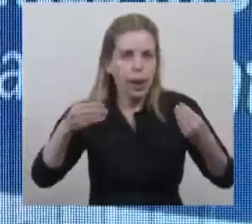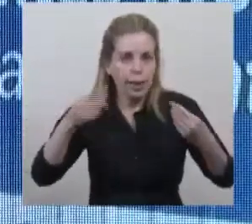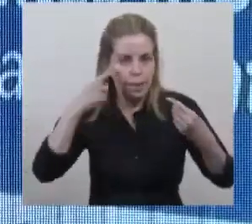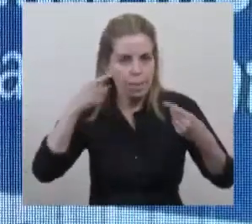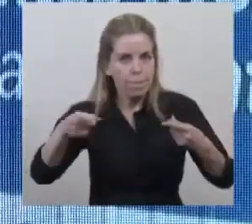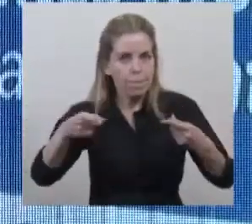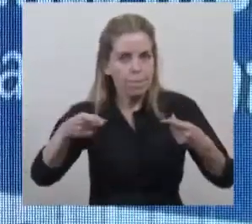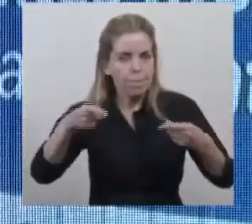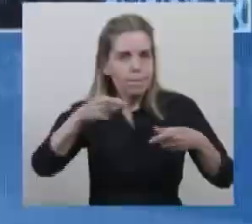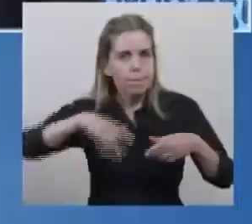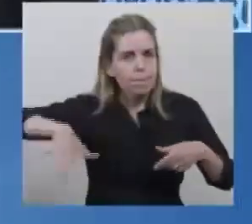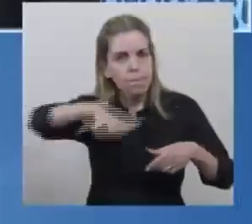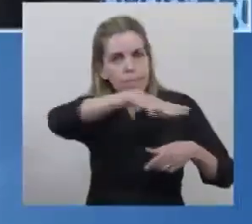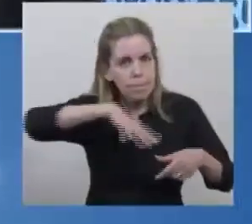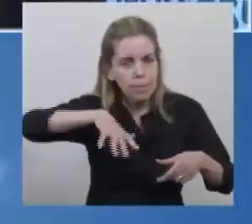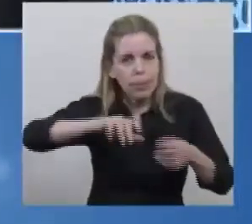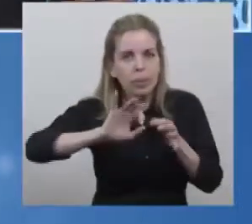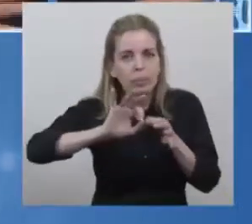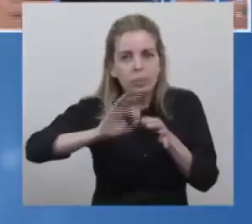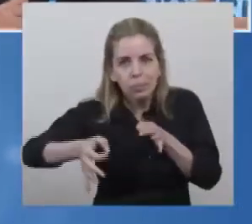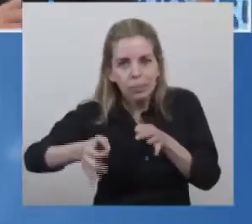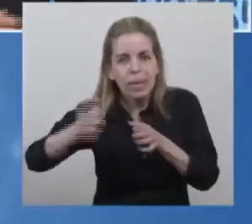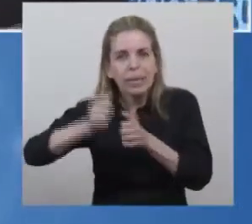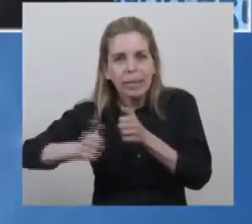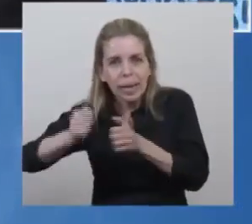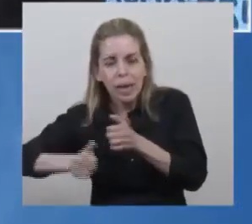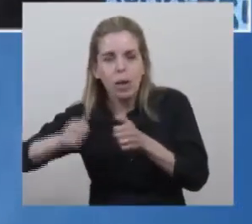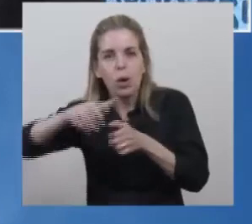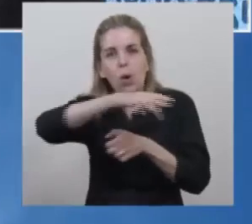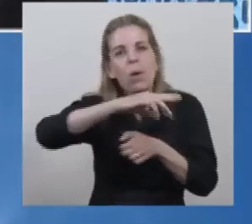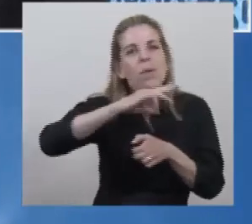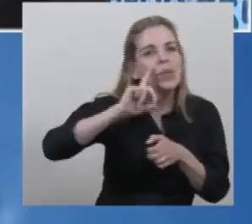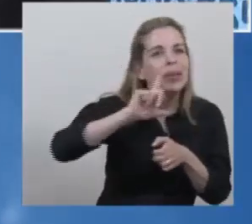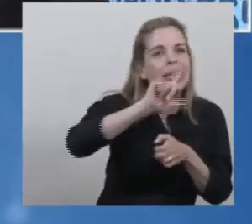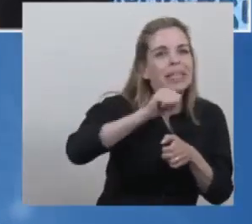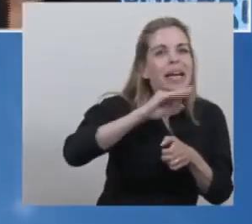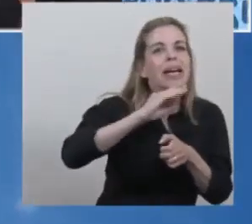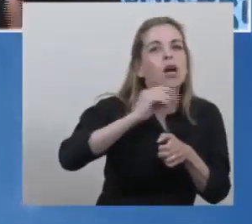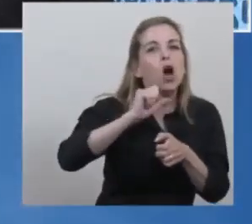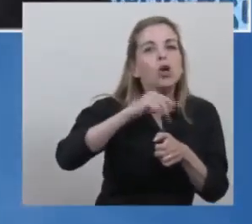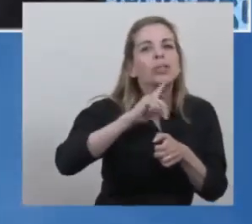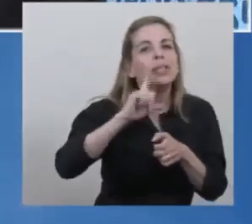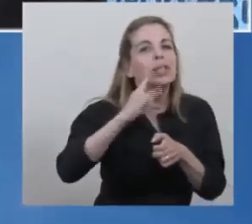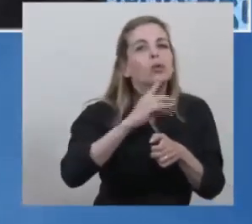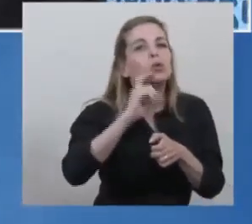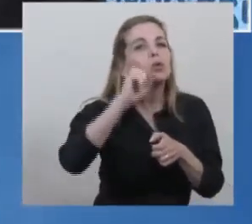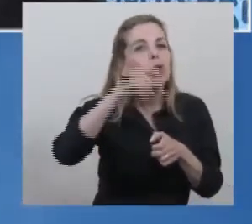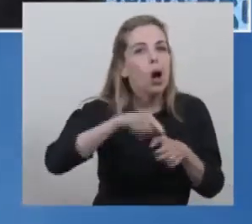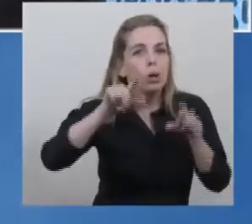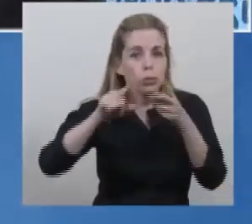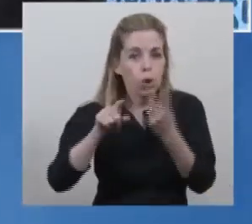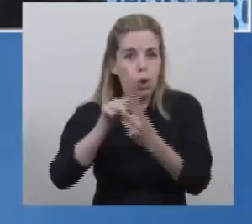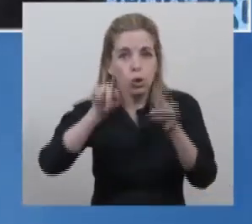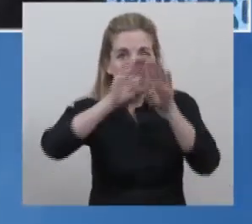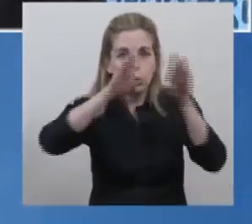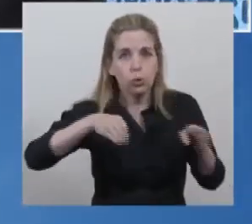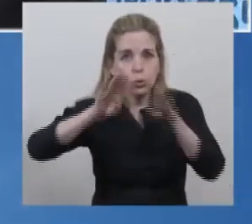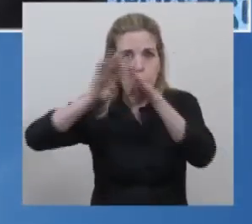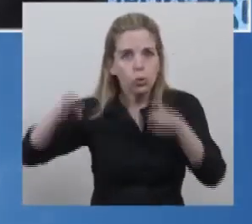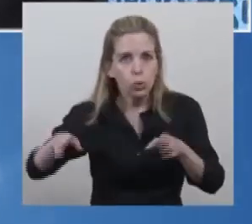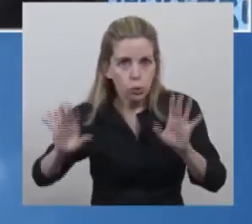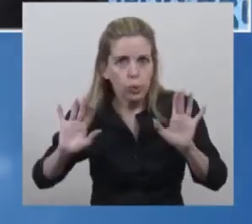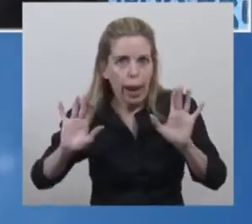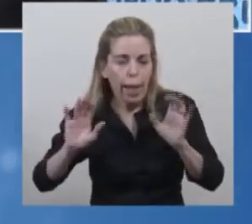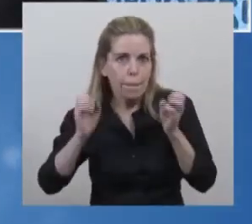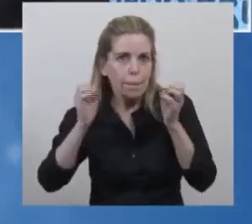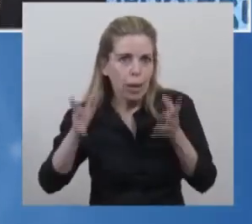Granadero Baygorri acerca de Rosario, Villa Constitución que contiene que toda esa región para no sobrecargar